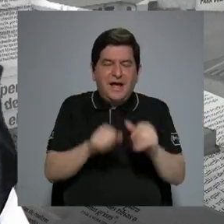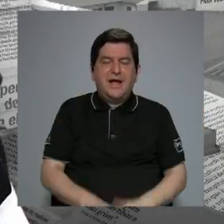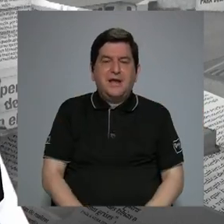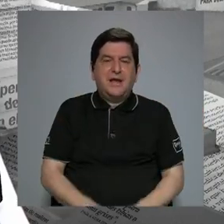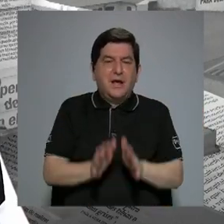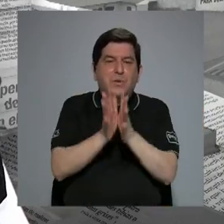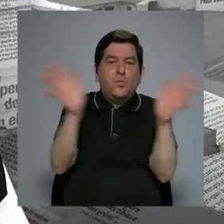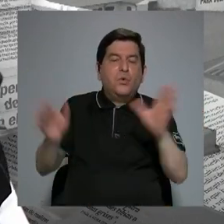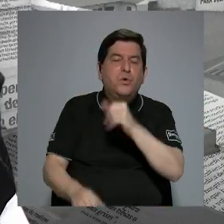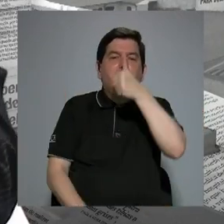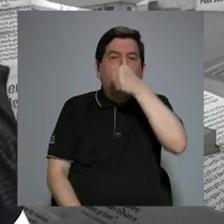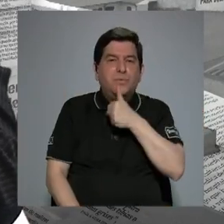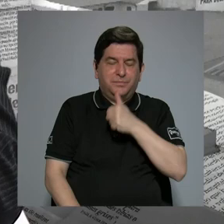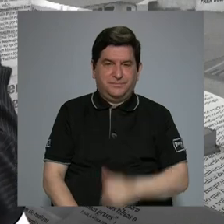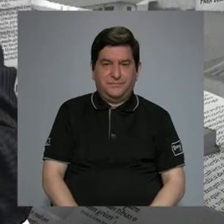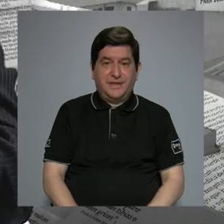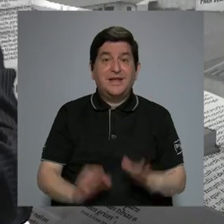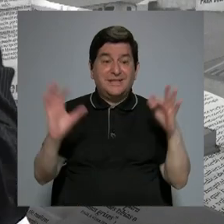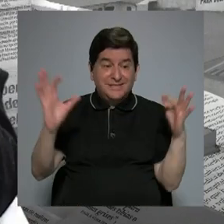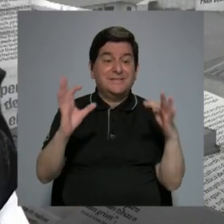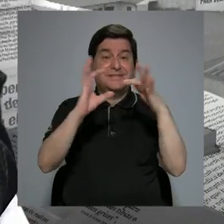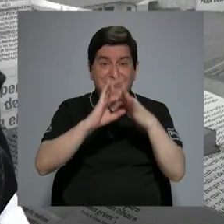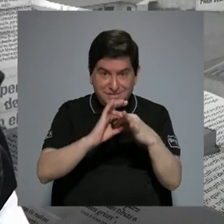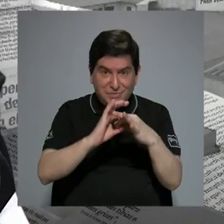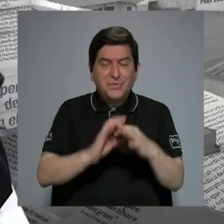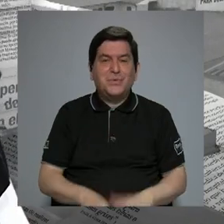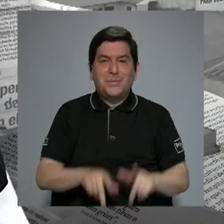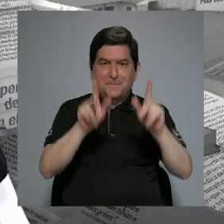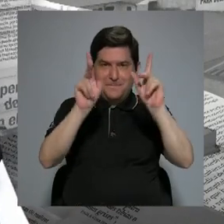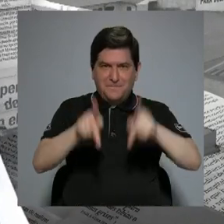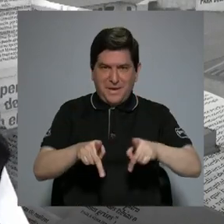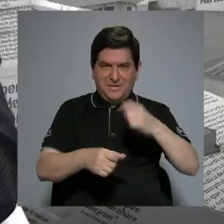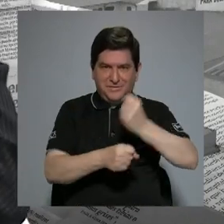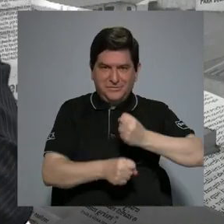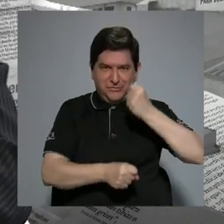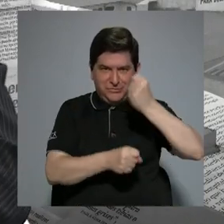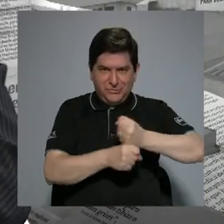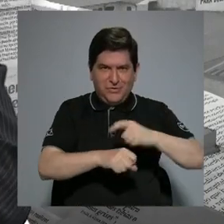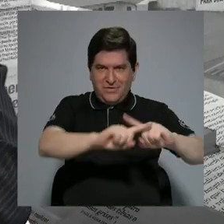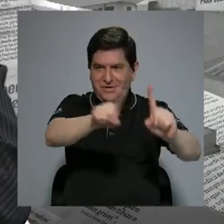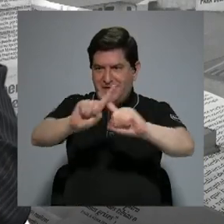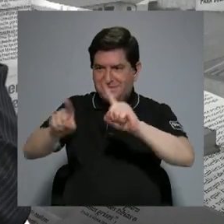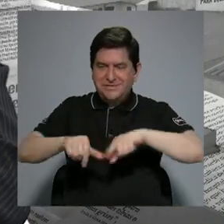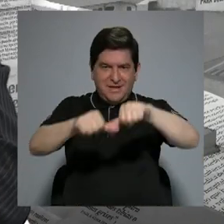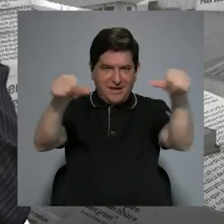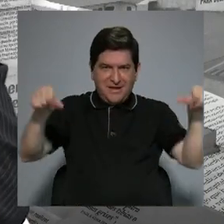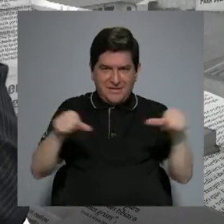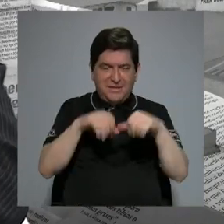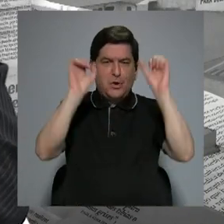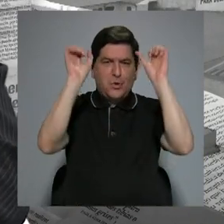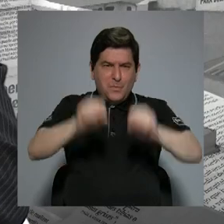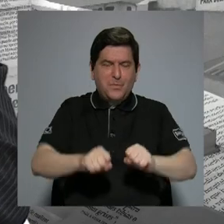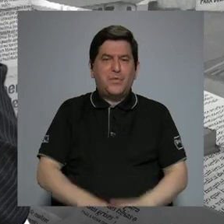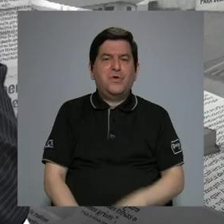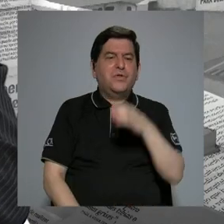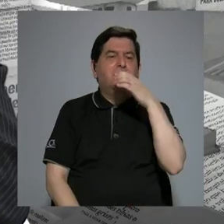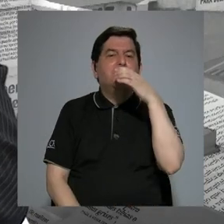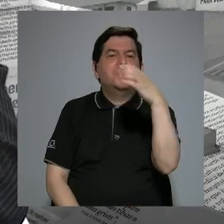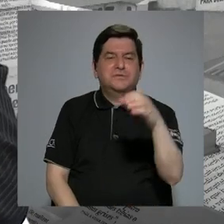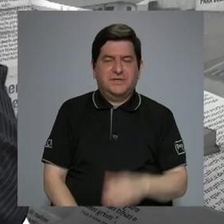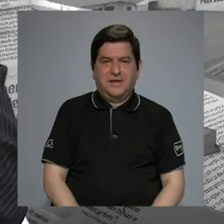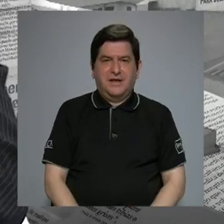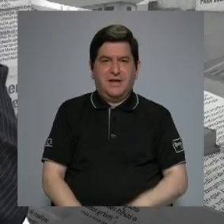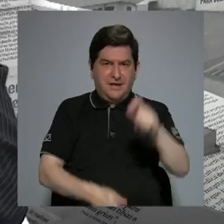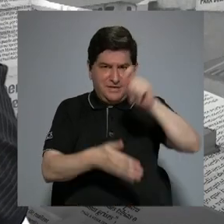privado porque efectivamente es la articulación de las personas que hacen el trabajo en los diferentes sectores para poder dar recomendaciones